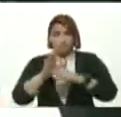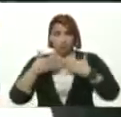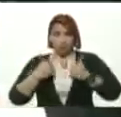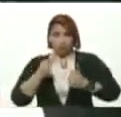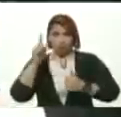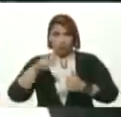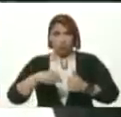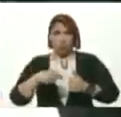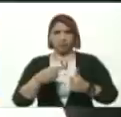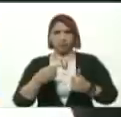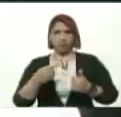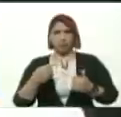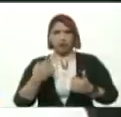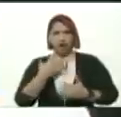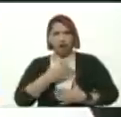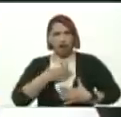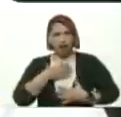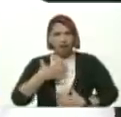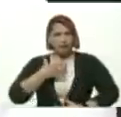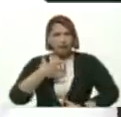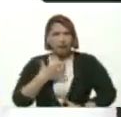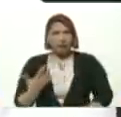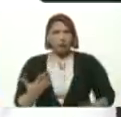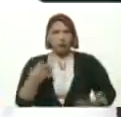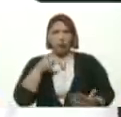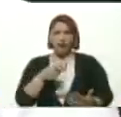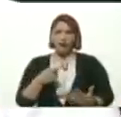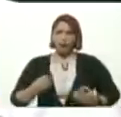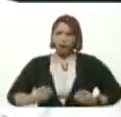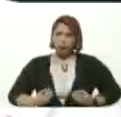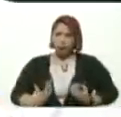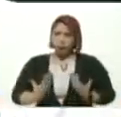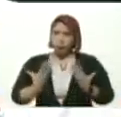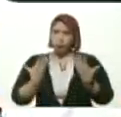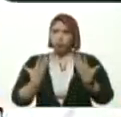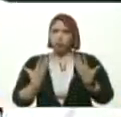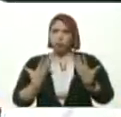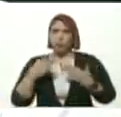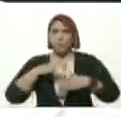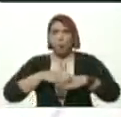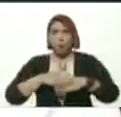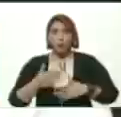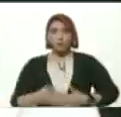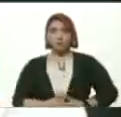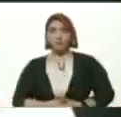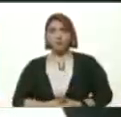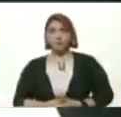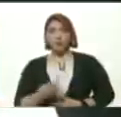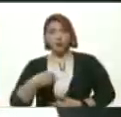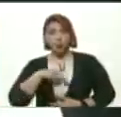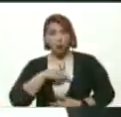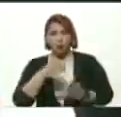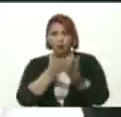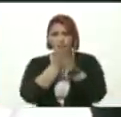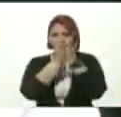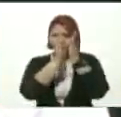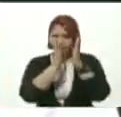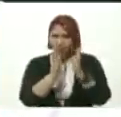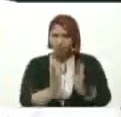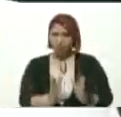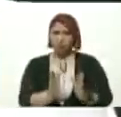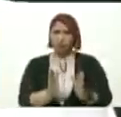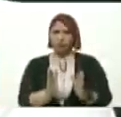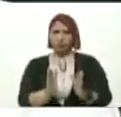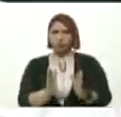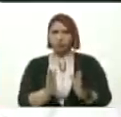es afectivo Es socioemocional Porque Nuestros estudiantes Los